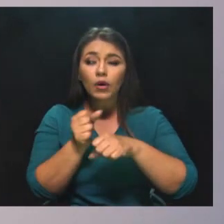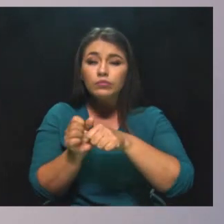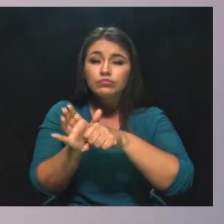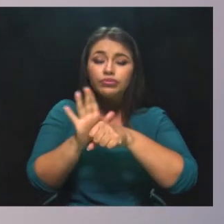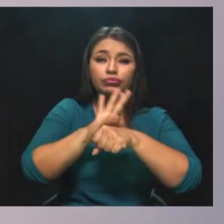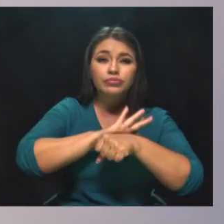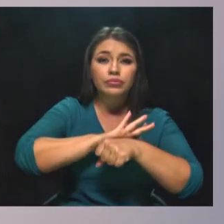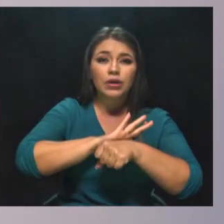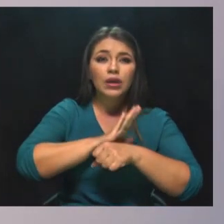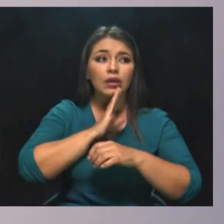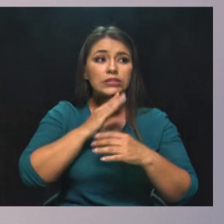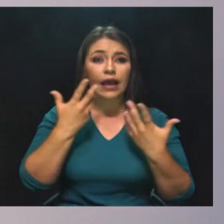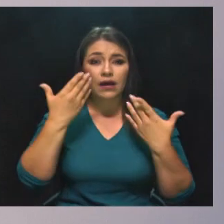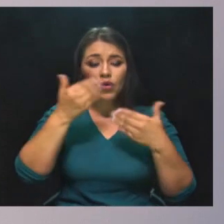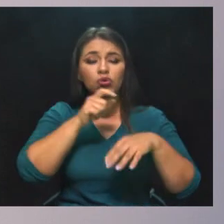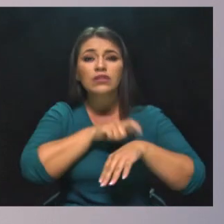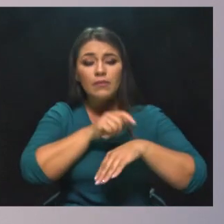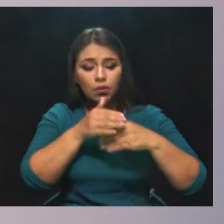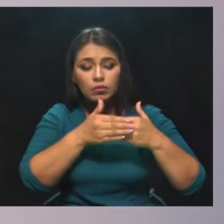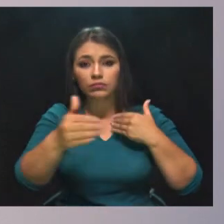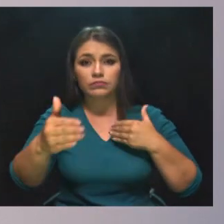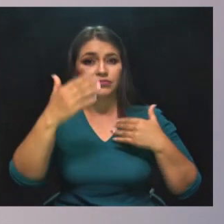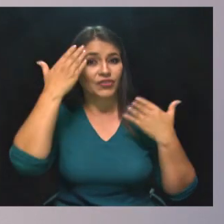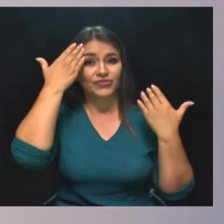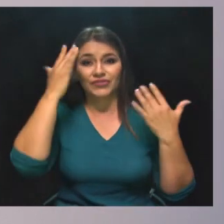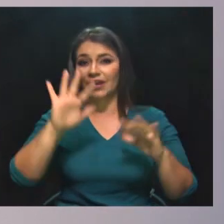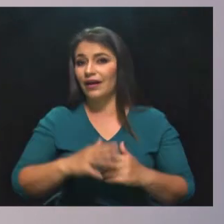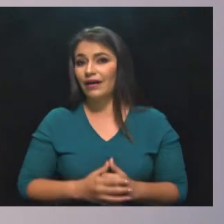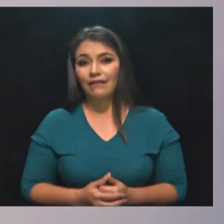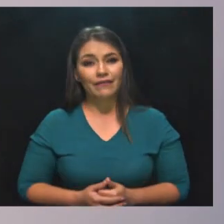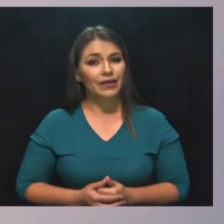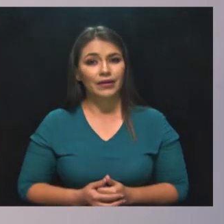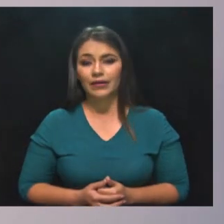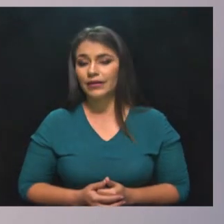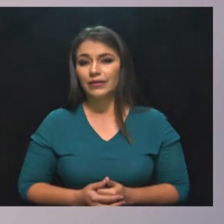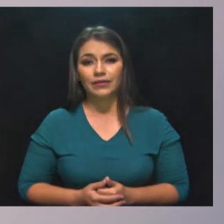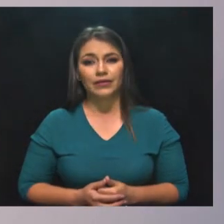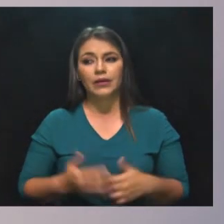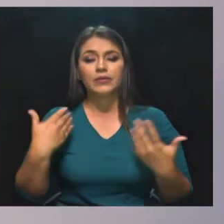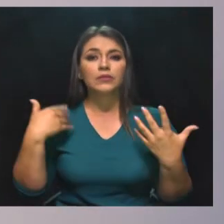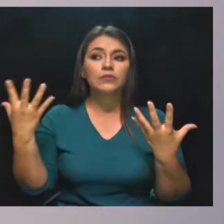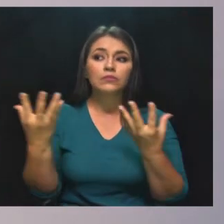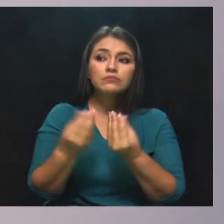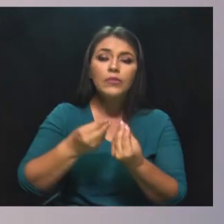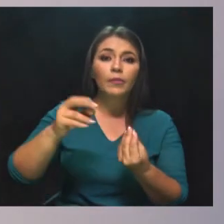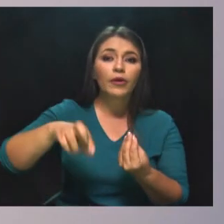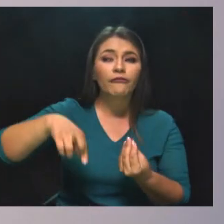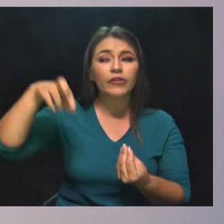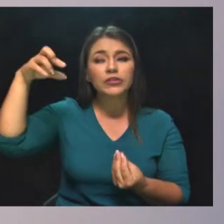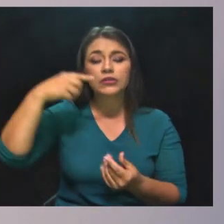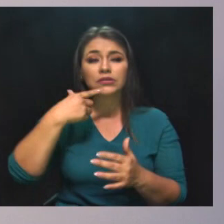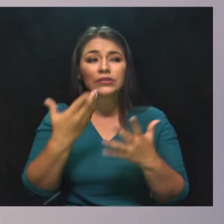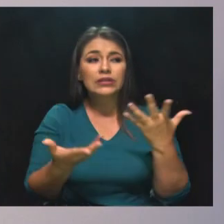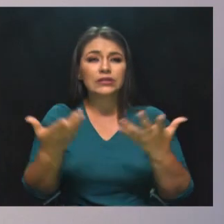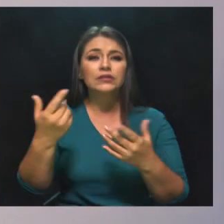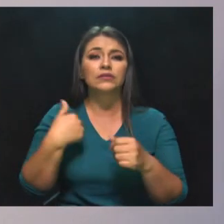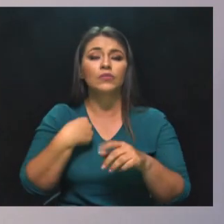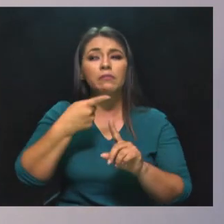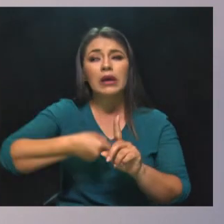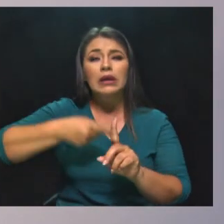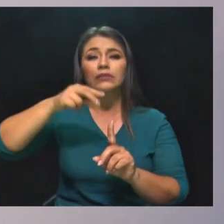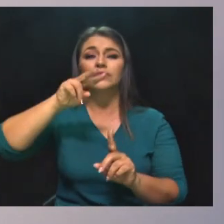no está definida, pero todas las proyecciones de los especialistas implican que serán varios meses.